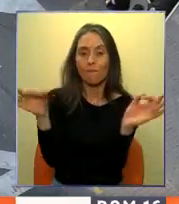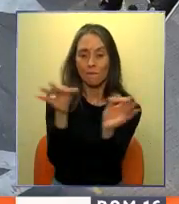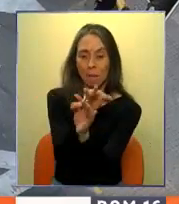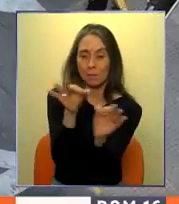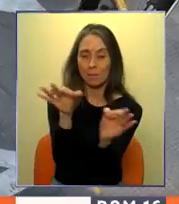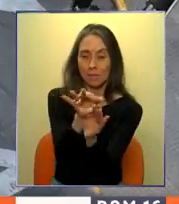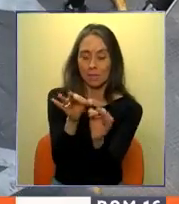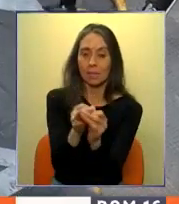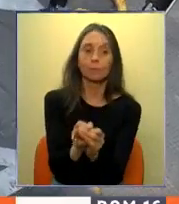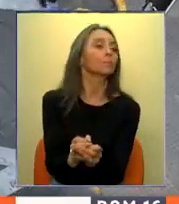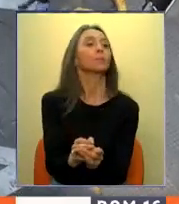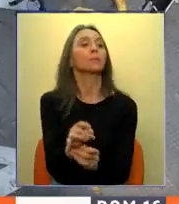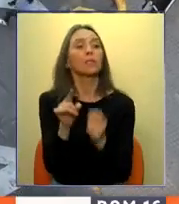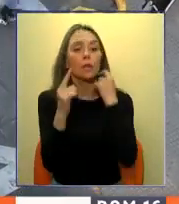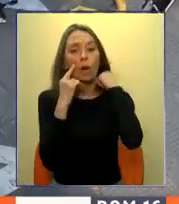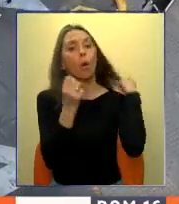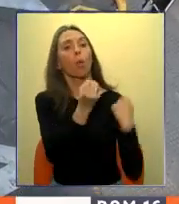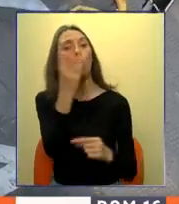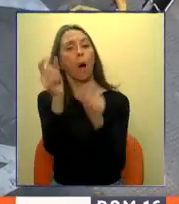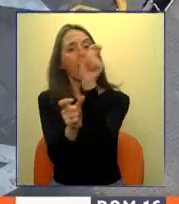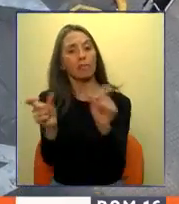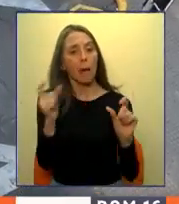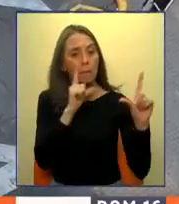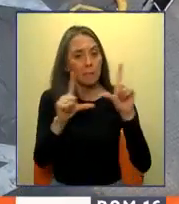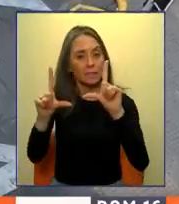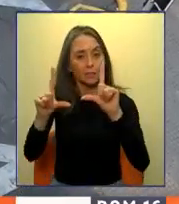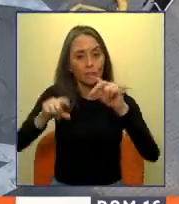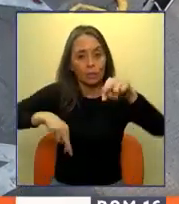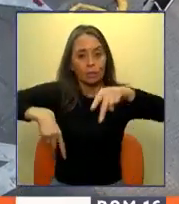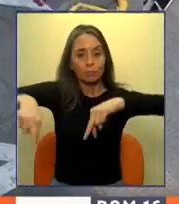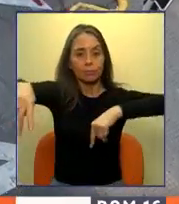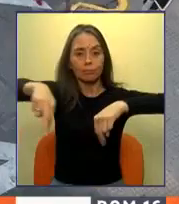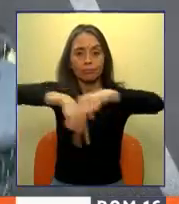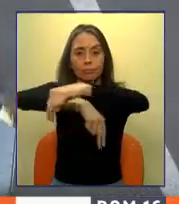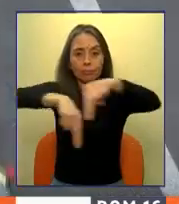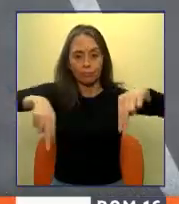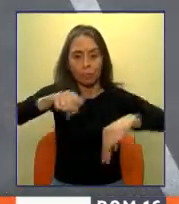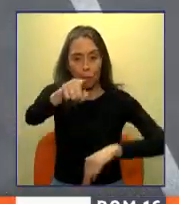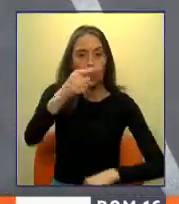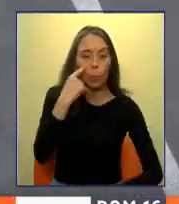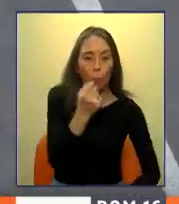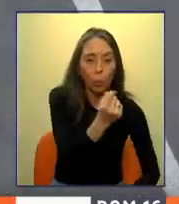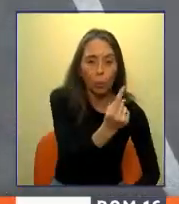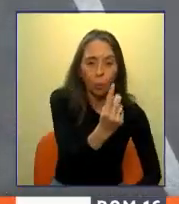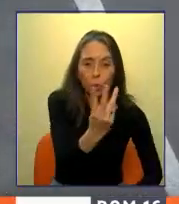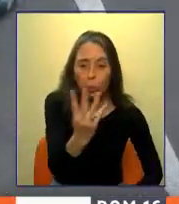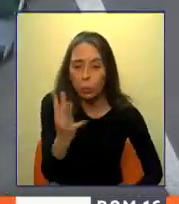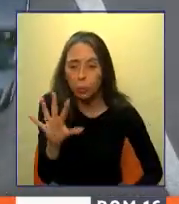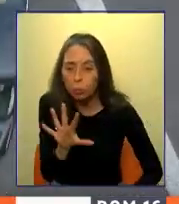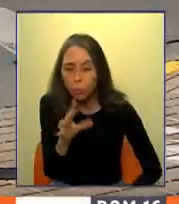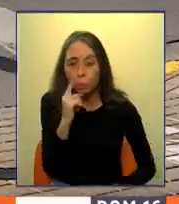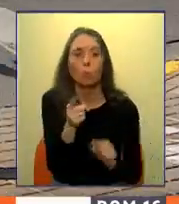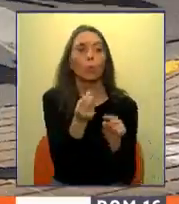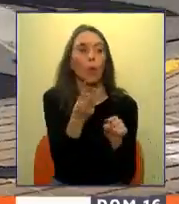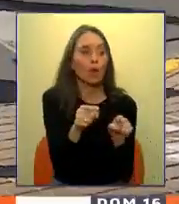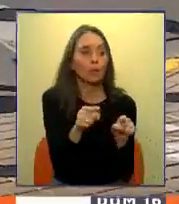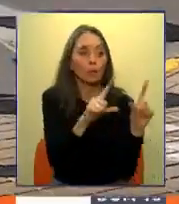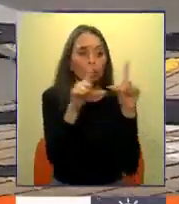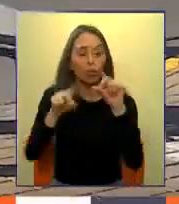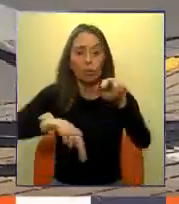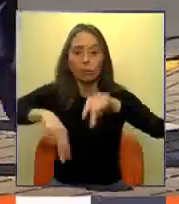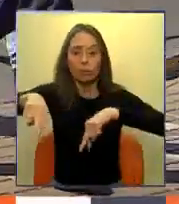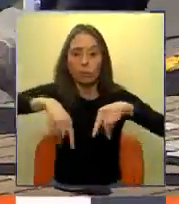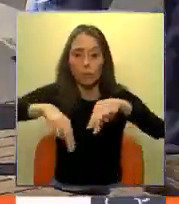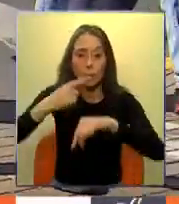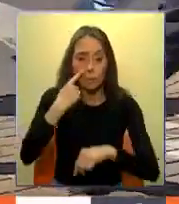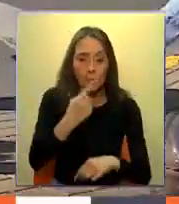¿Puede contar cuántas personas aparecen caminando en esta imagen? ¿Y aquí? ¿O acá?